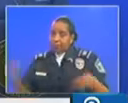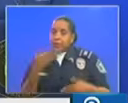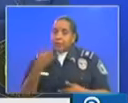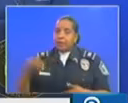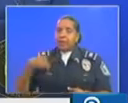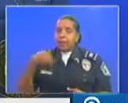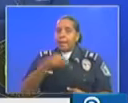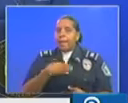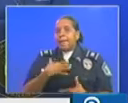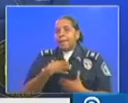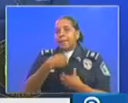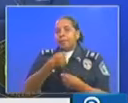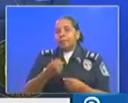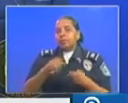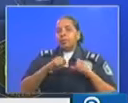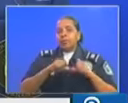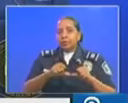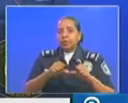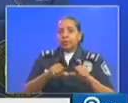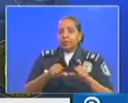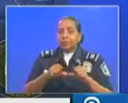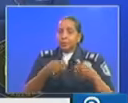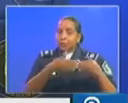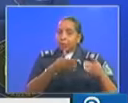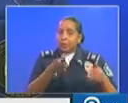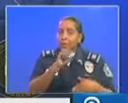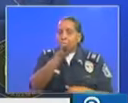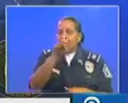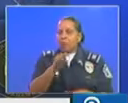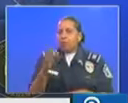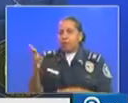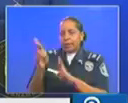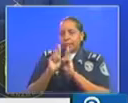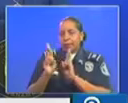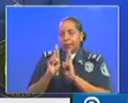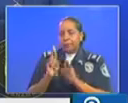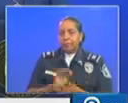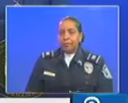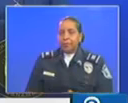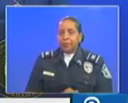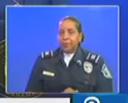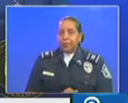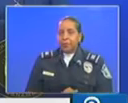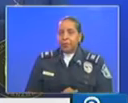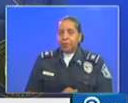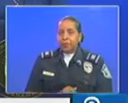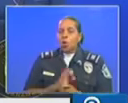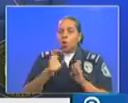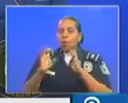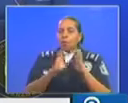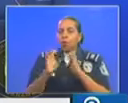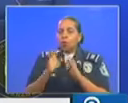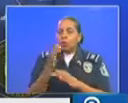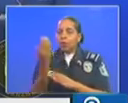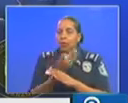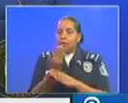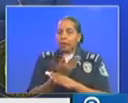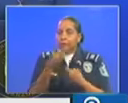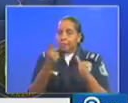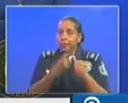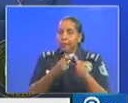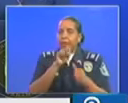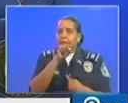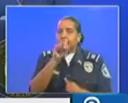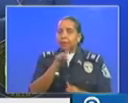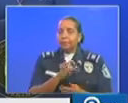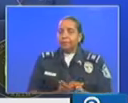ministra ahora continuamos abrimos el periodo de preguntas y respuestas con los medios de comunicación el primero en hacer sus